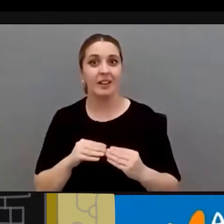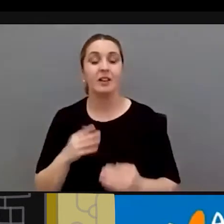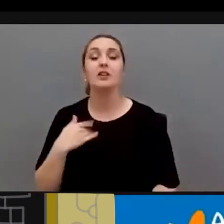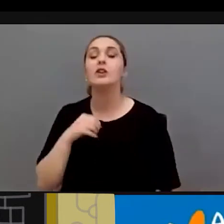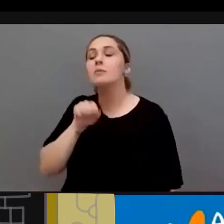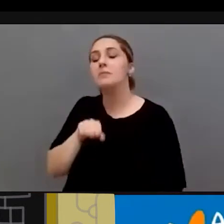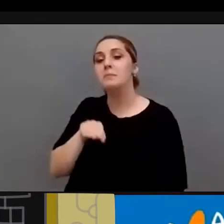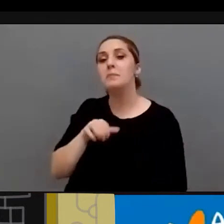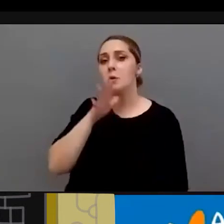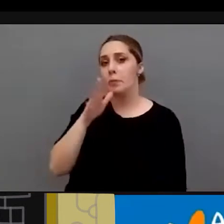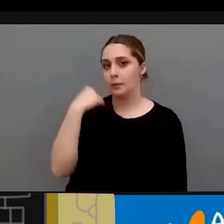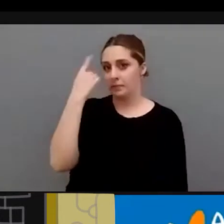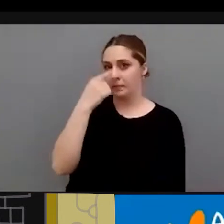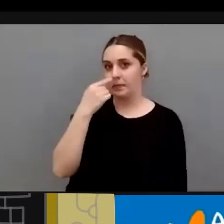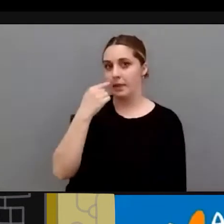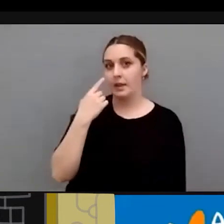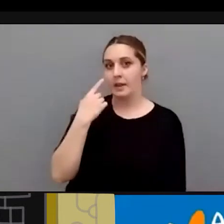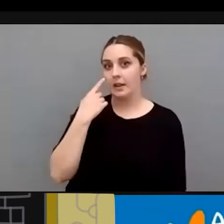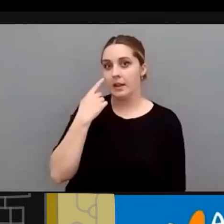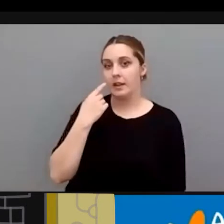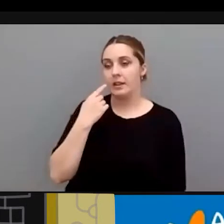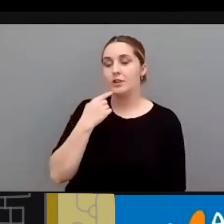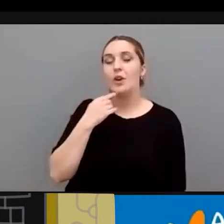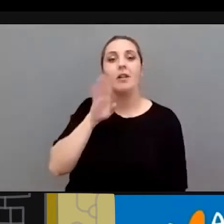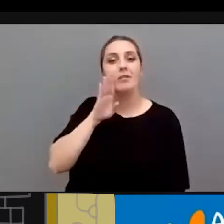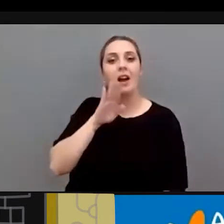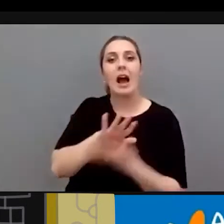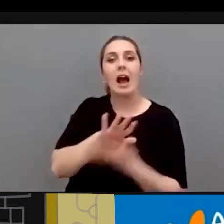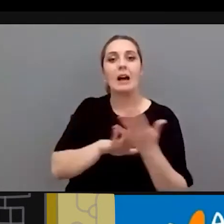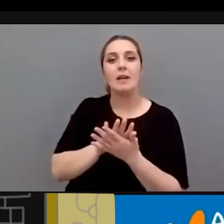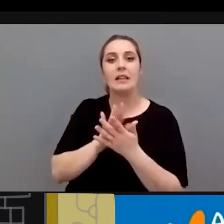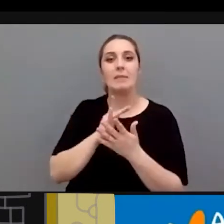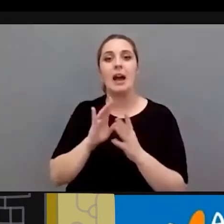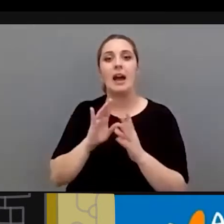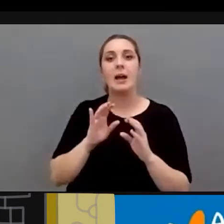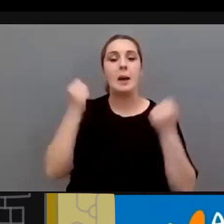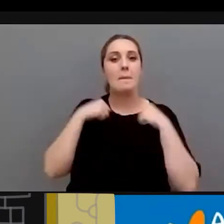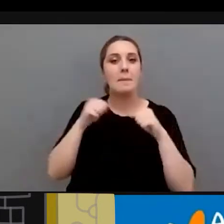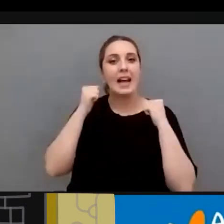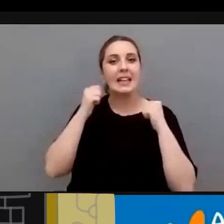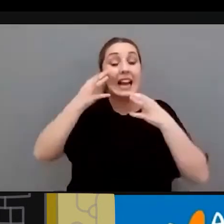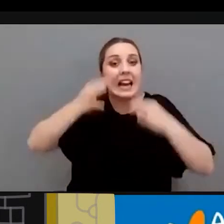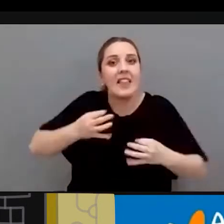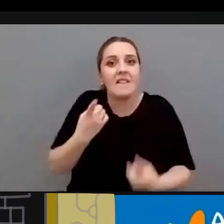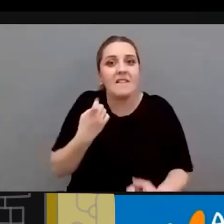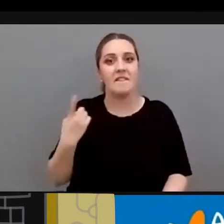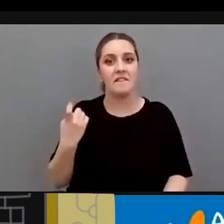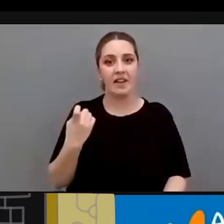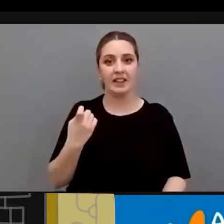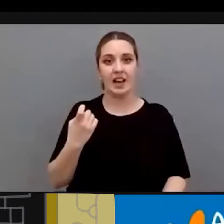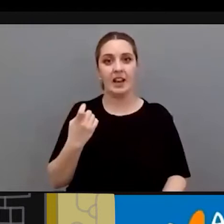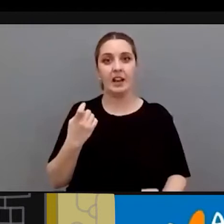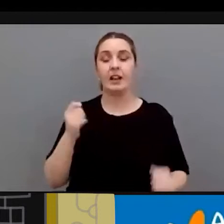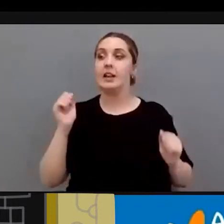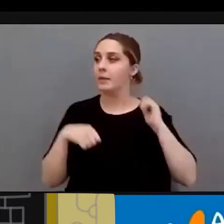porque fijaros que yo he dicho que nos faltaba la concreción práctica que hemos avanzado en sensibilización